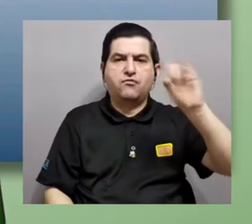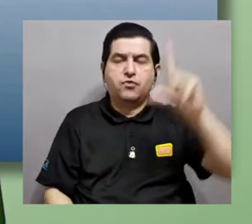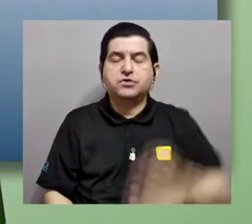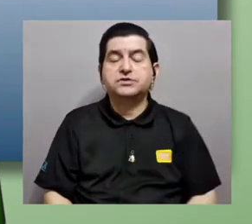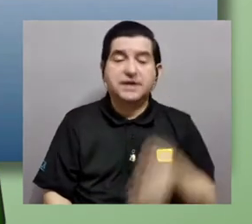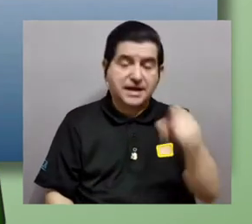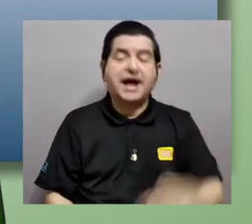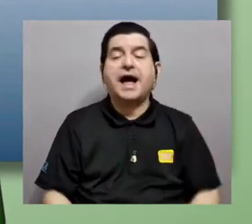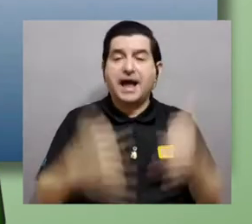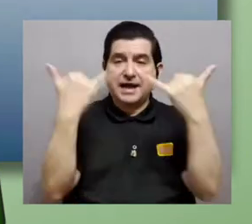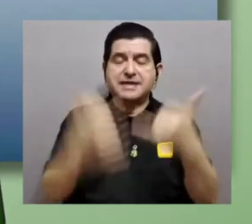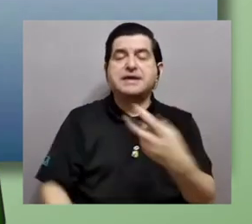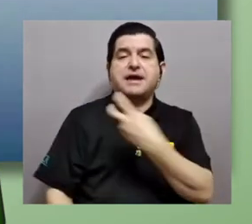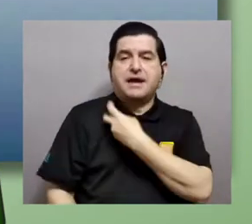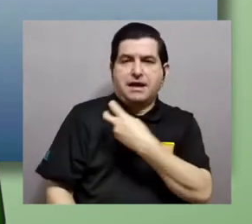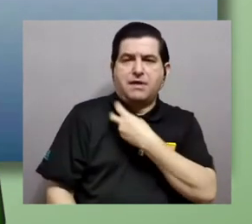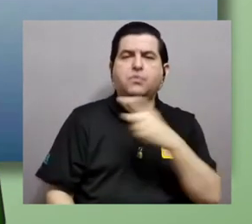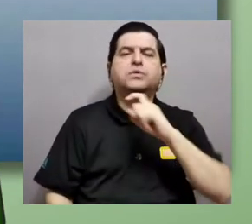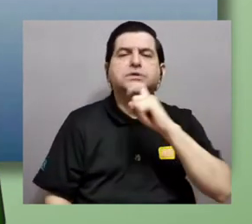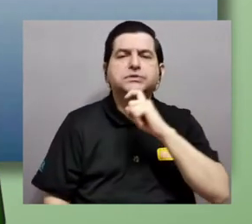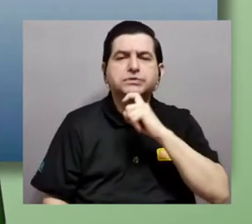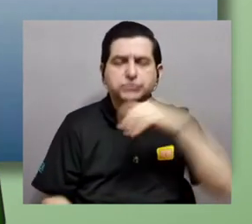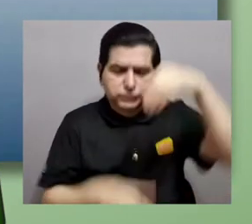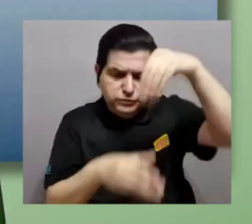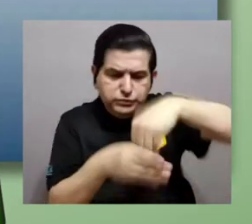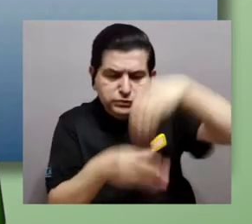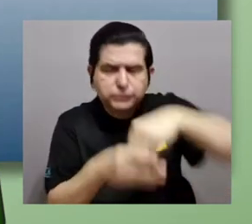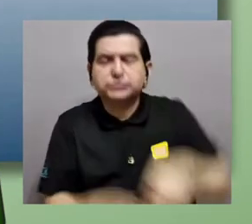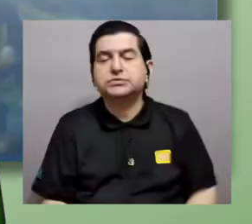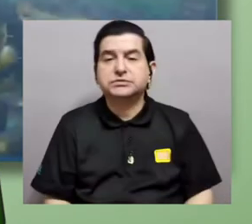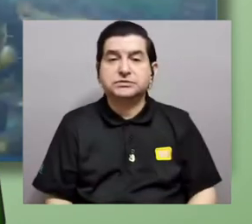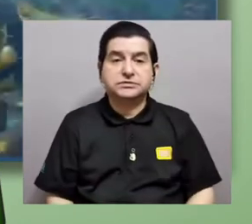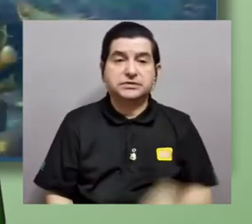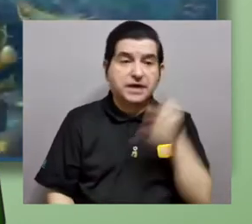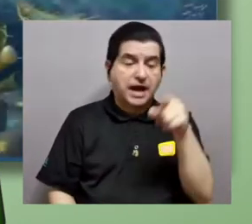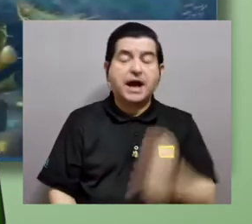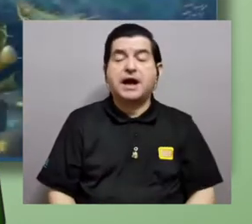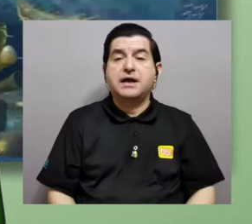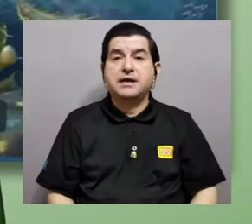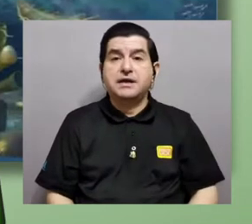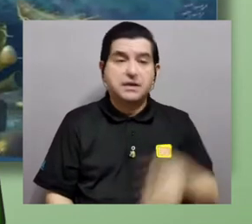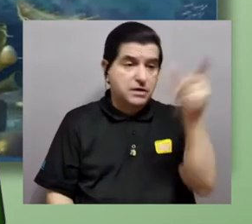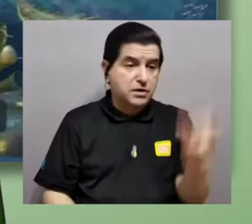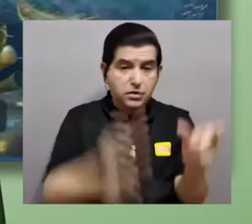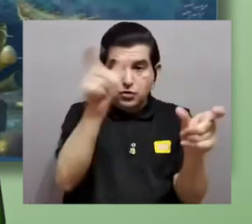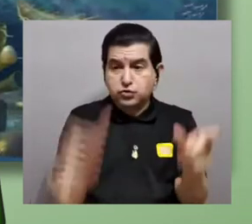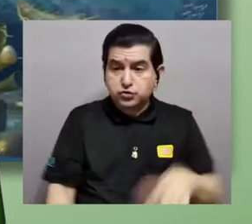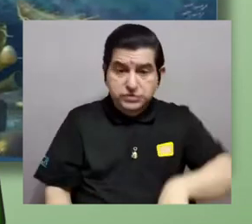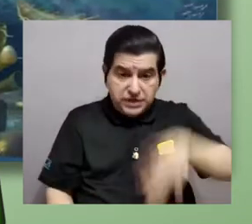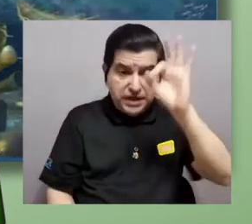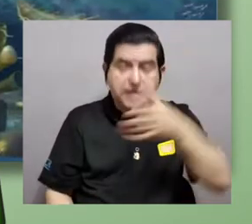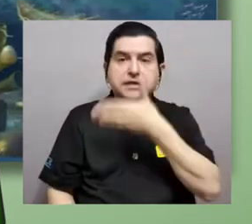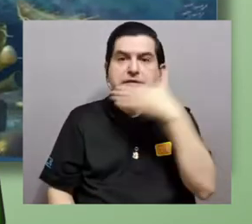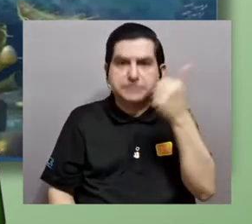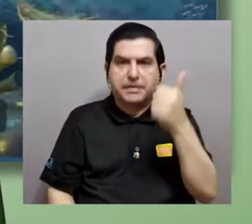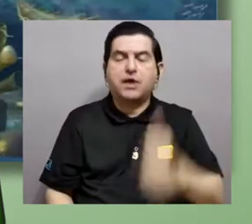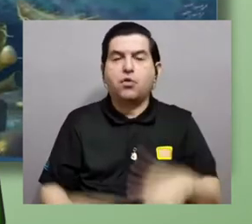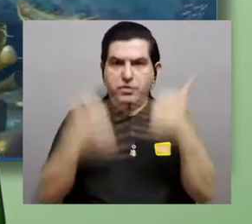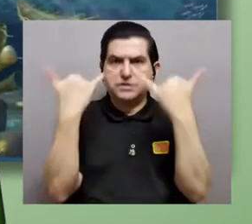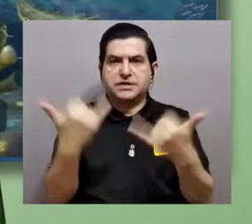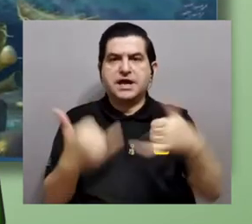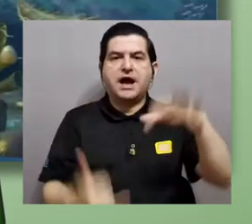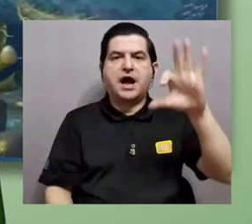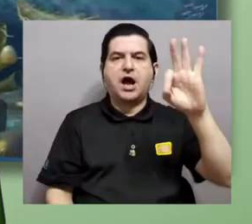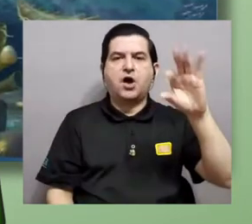esqueleto mineralizado. Y eso hace que los organismos se preserven, los podamos encontrar mejor como